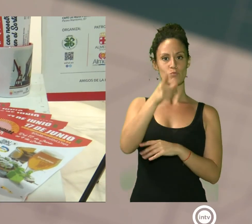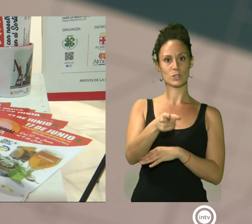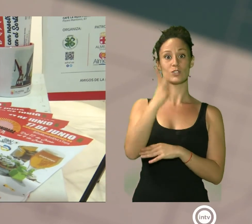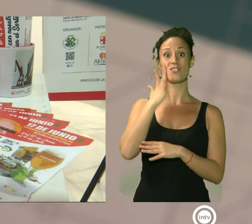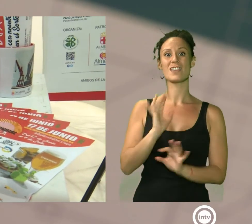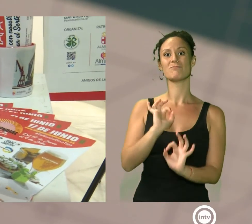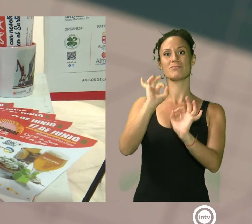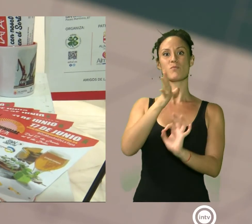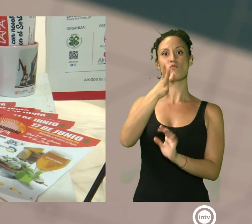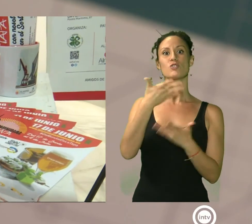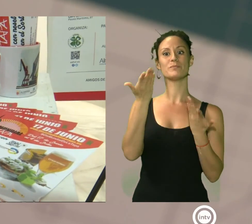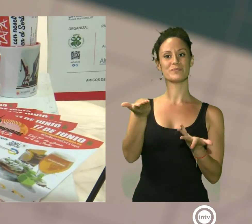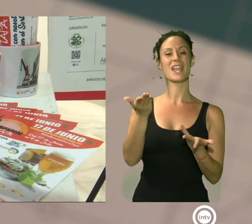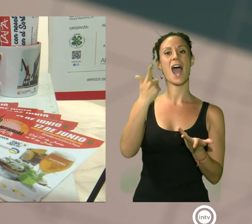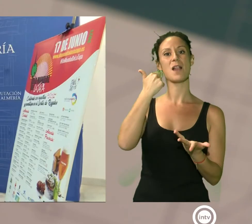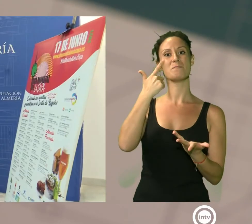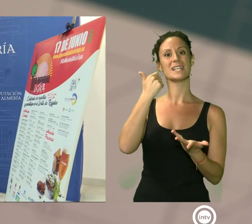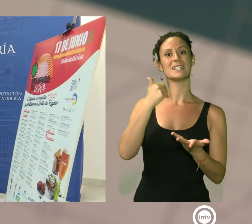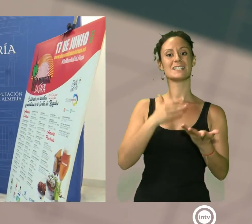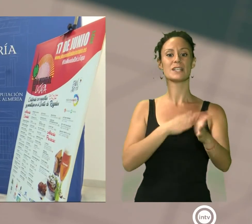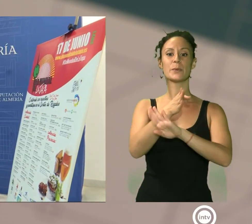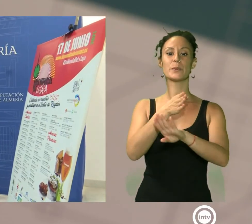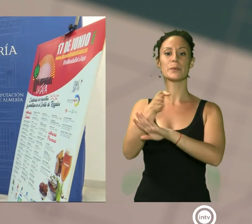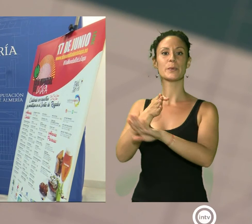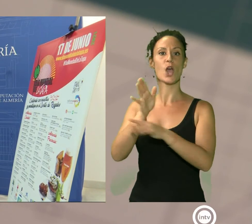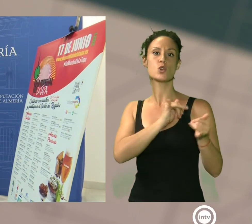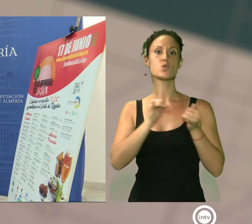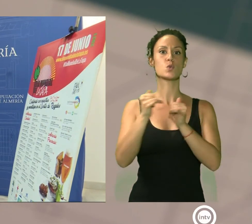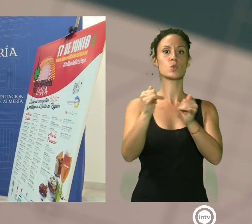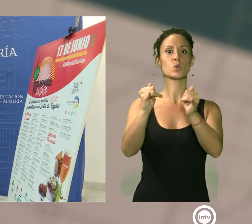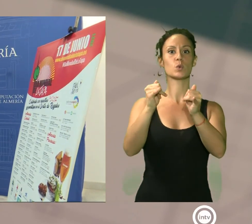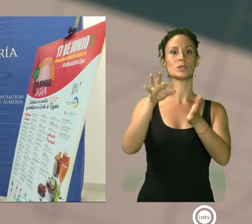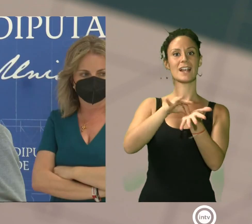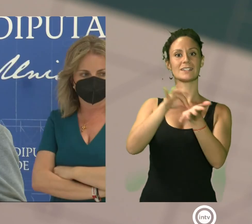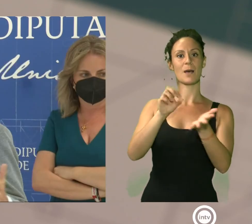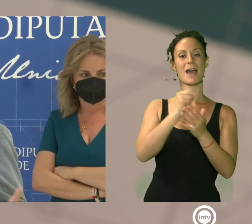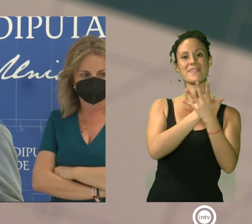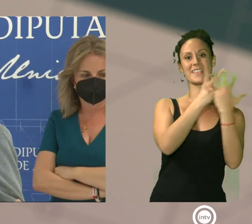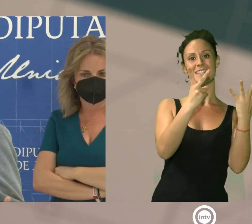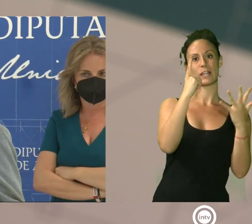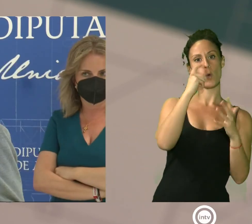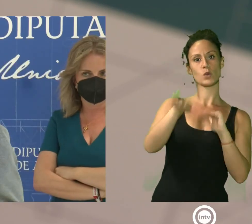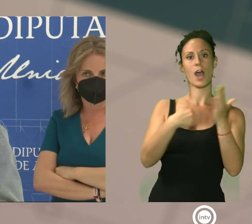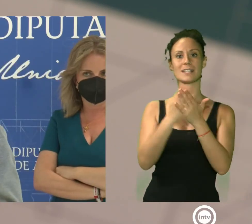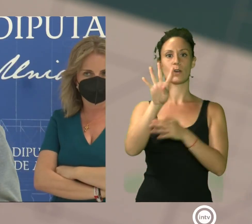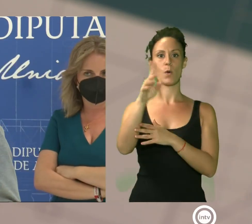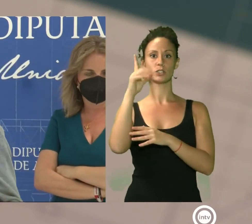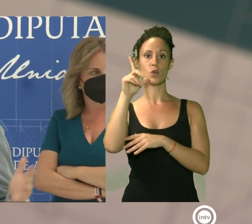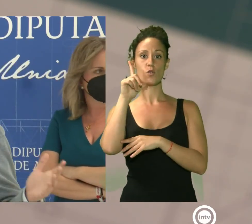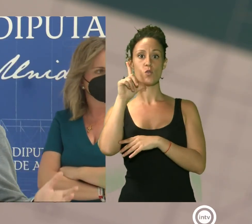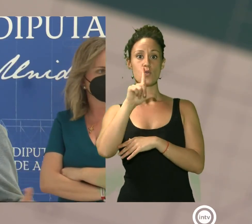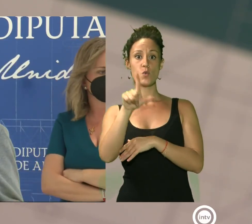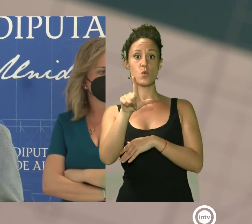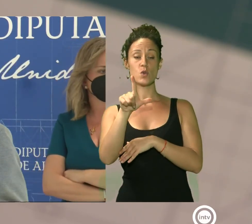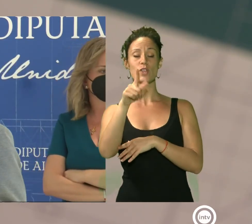almerienses podrán disfrutar de la ruta de la tapa desde el 17 de junio hasta el 4 de julio. Esa ruta de la tapa que vuelve con una